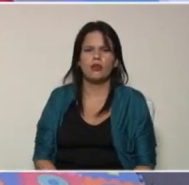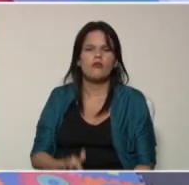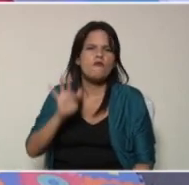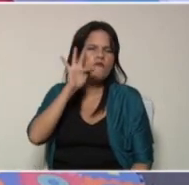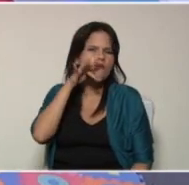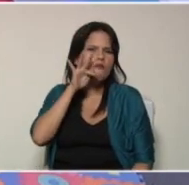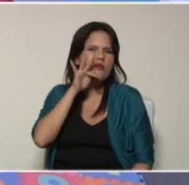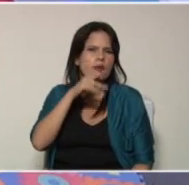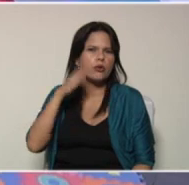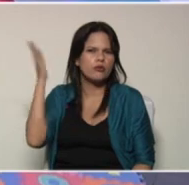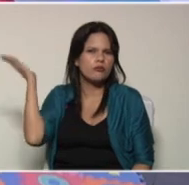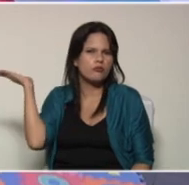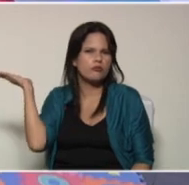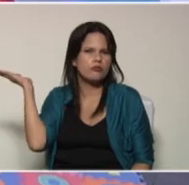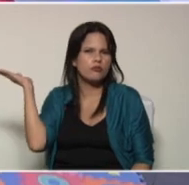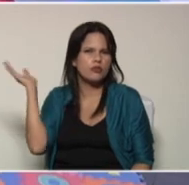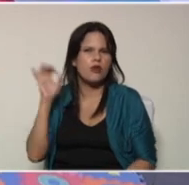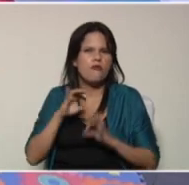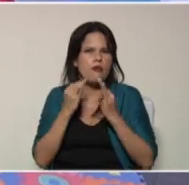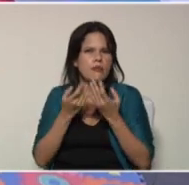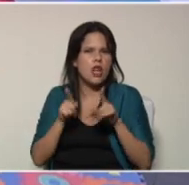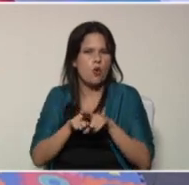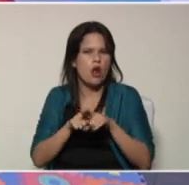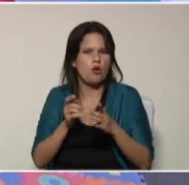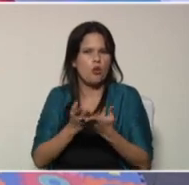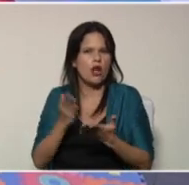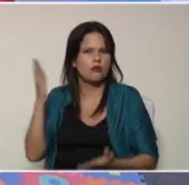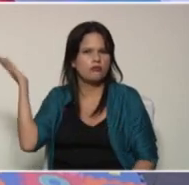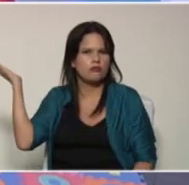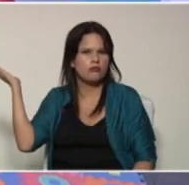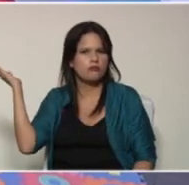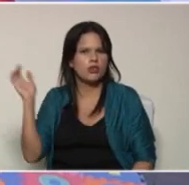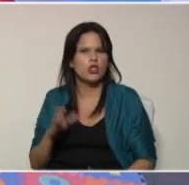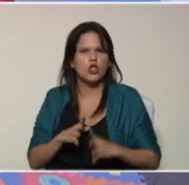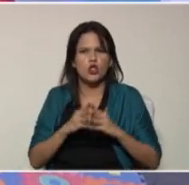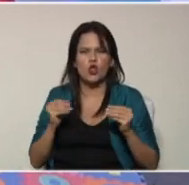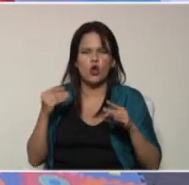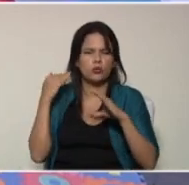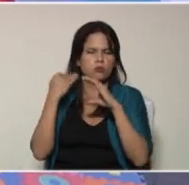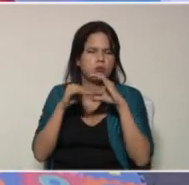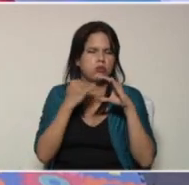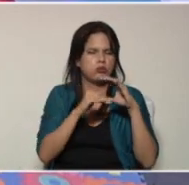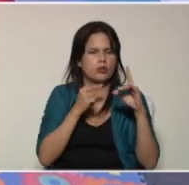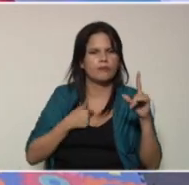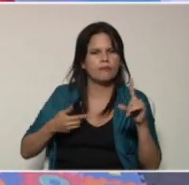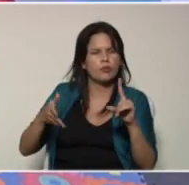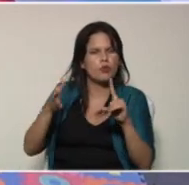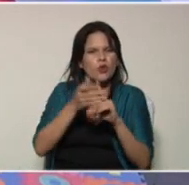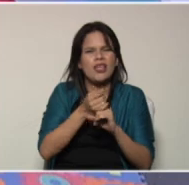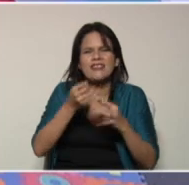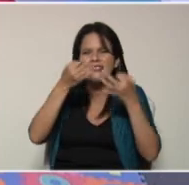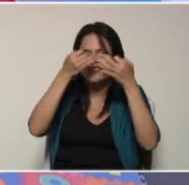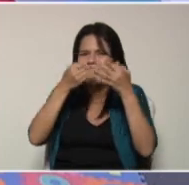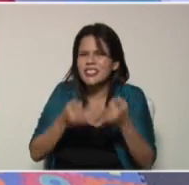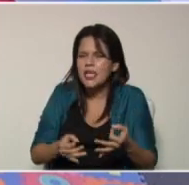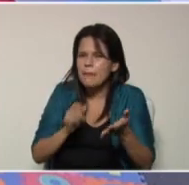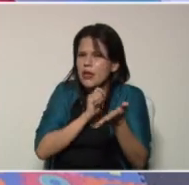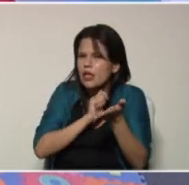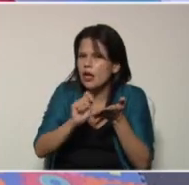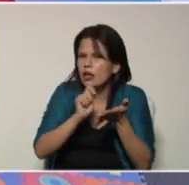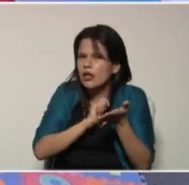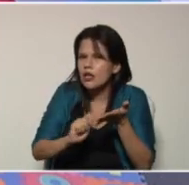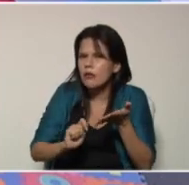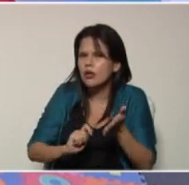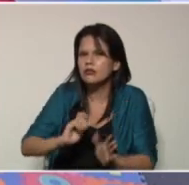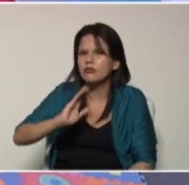en Instagram y Facebook arroba cadafamiliaunaescuela todo lo que nos envíes lo vamos a encontrar siempre y cuando utilices la